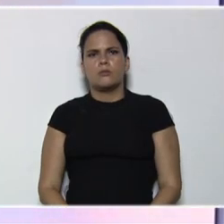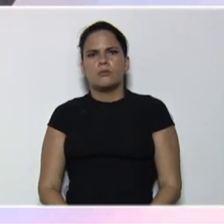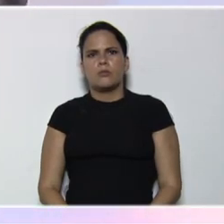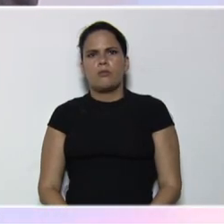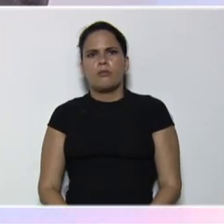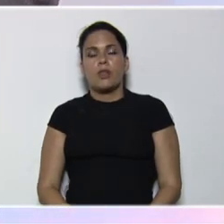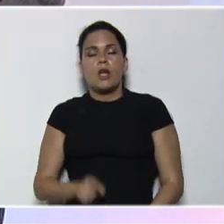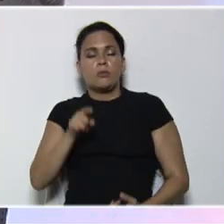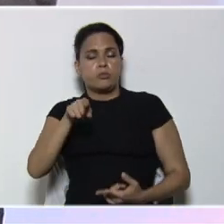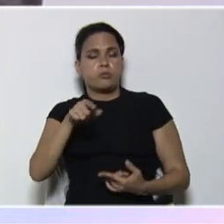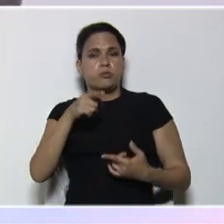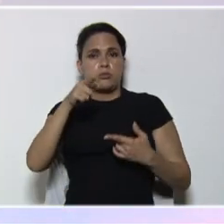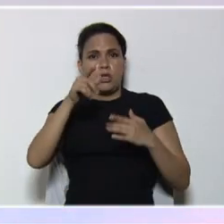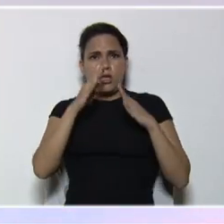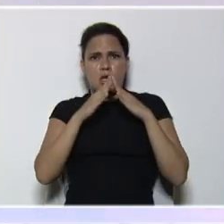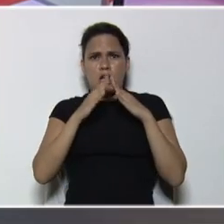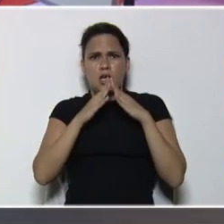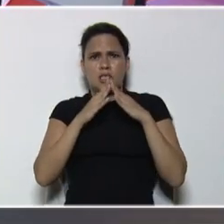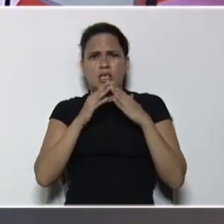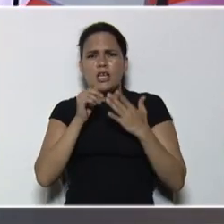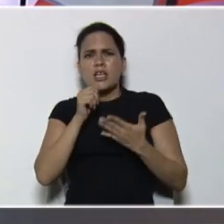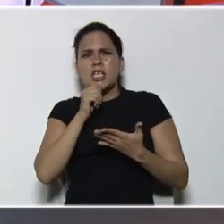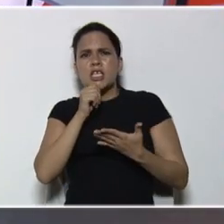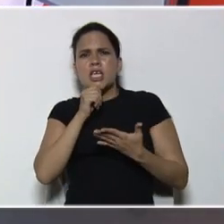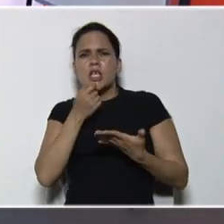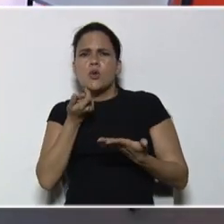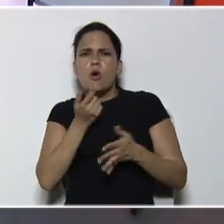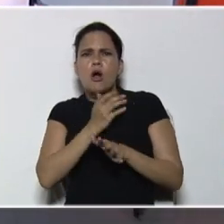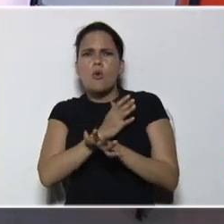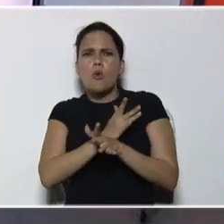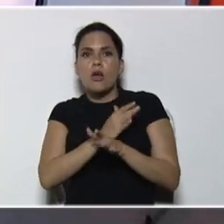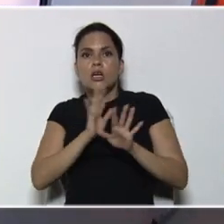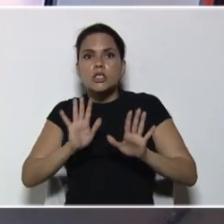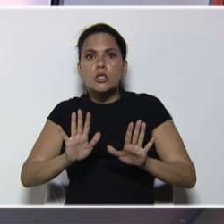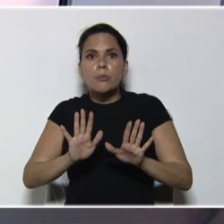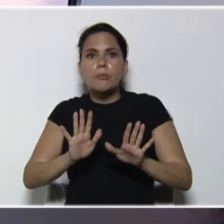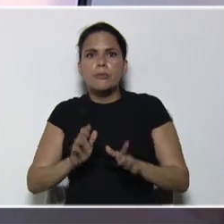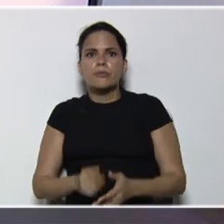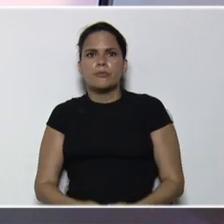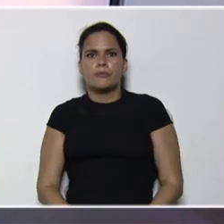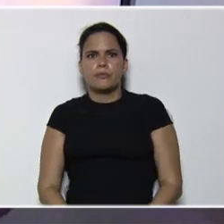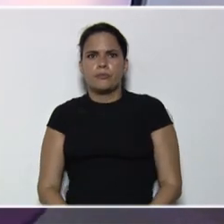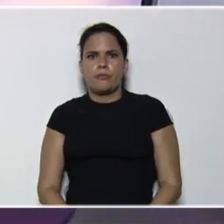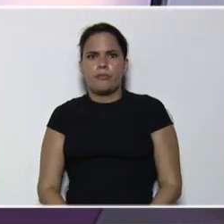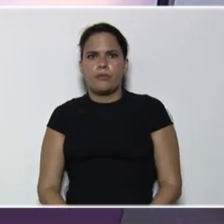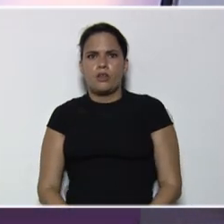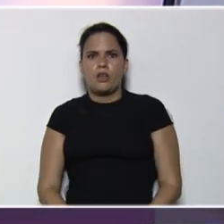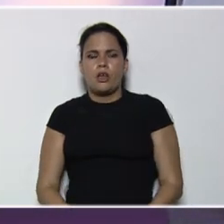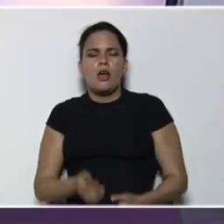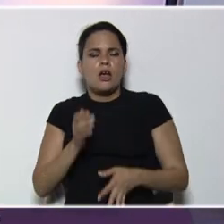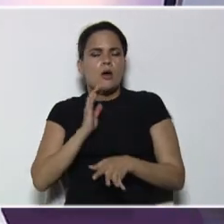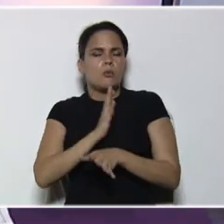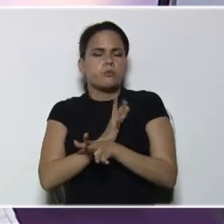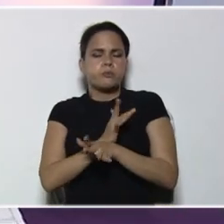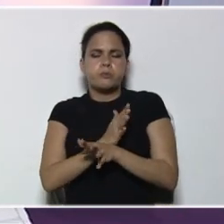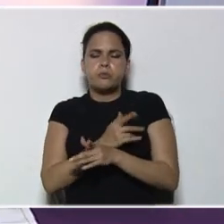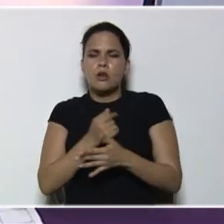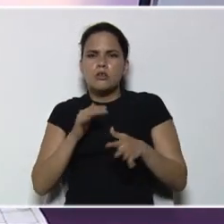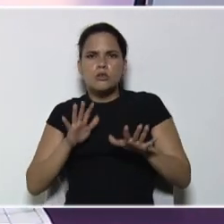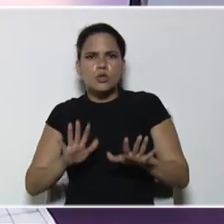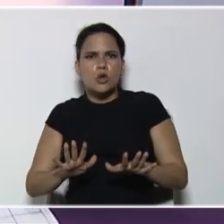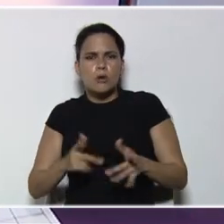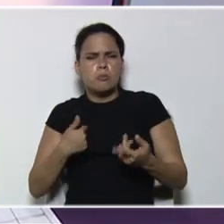a ustedes, allá en casa, quien no ha jugado, stop, el stop, muy popular, o muy conocido,